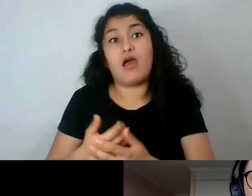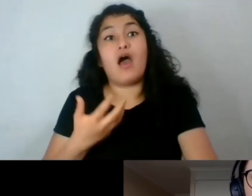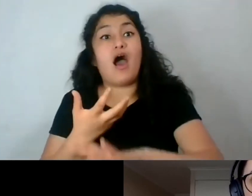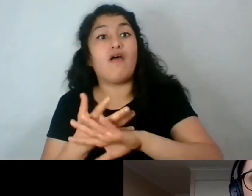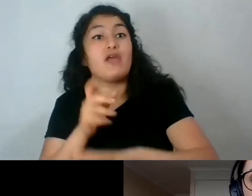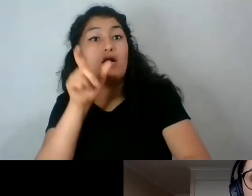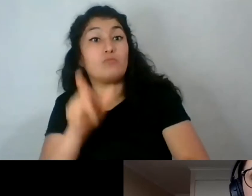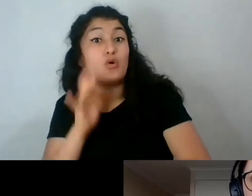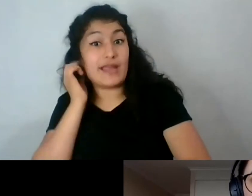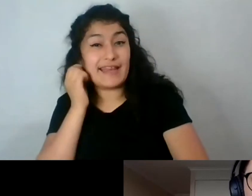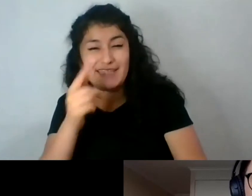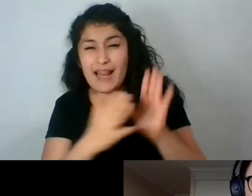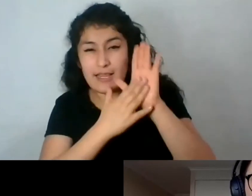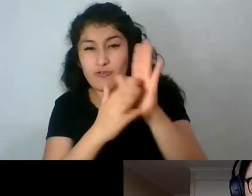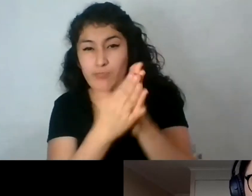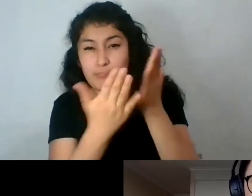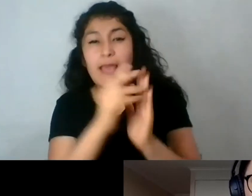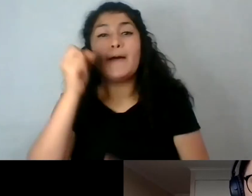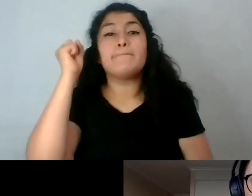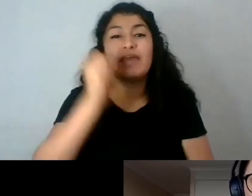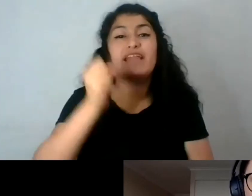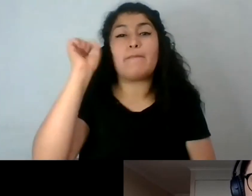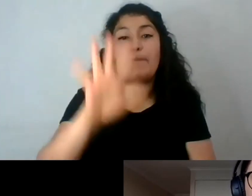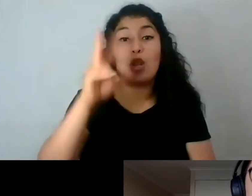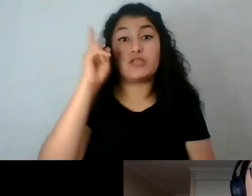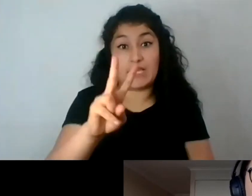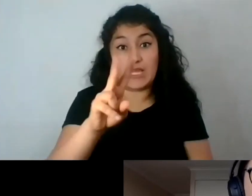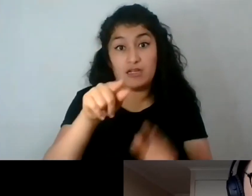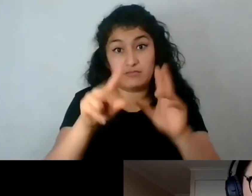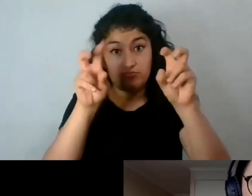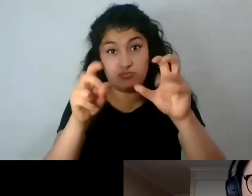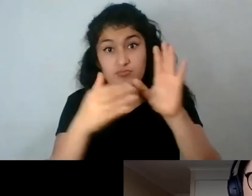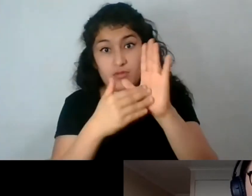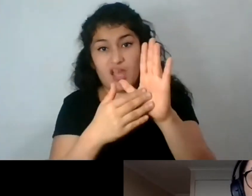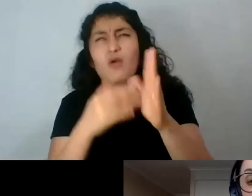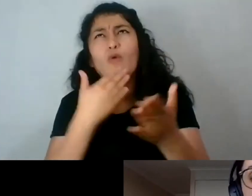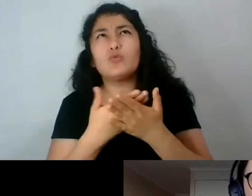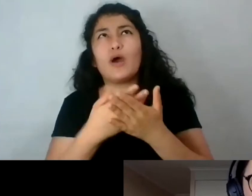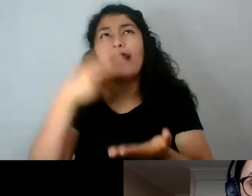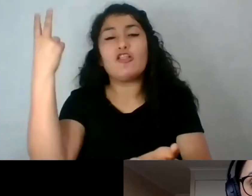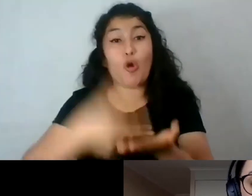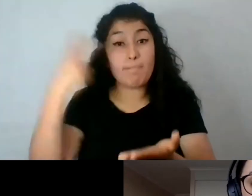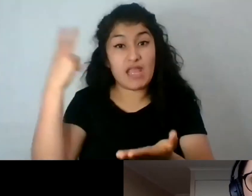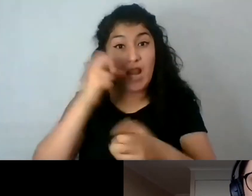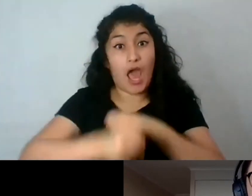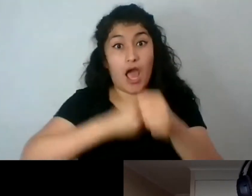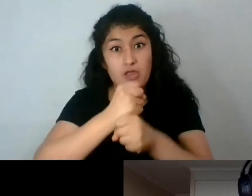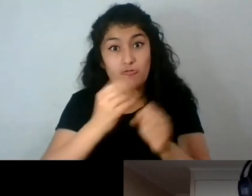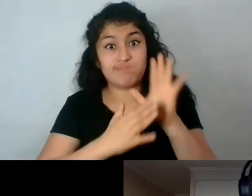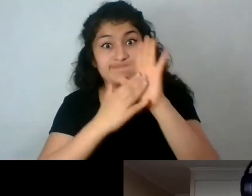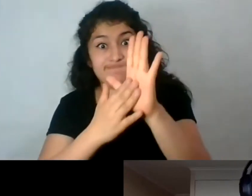Papel o Tijera, que es una novela en el contexto de dictadura argentina, en el año 2000 fue un éxito y